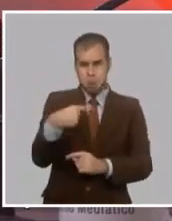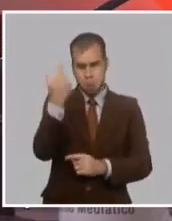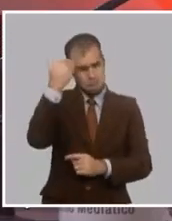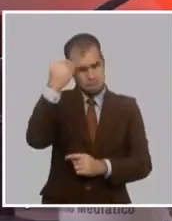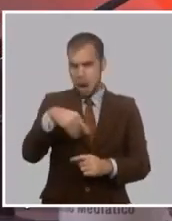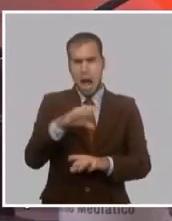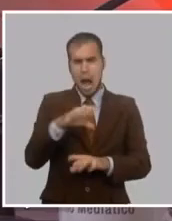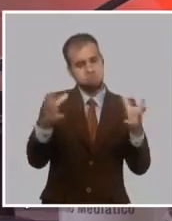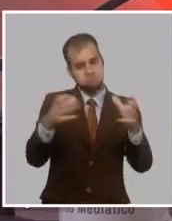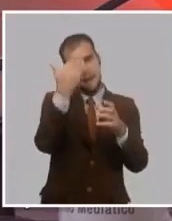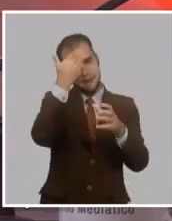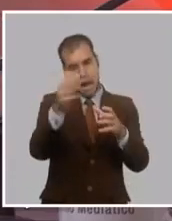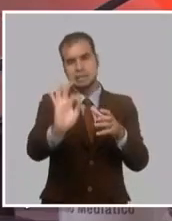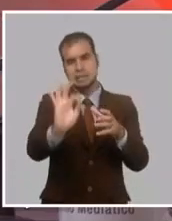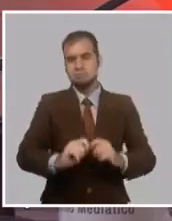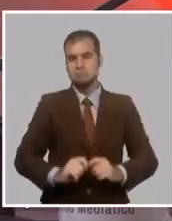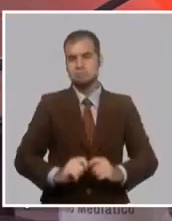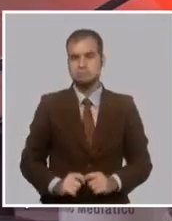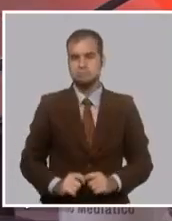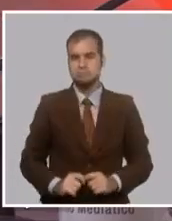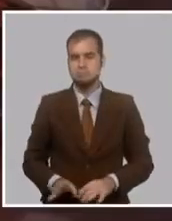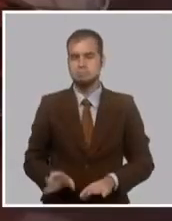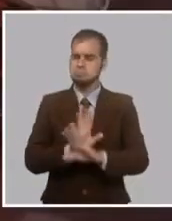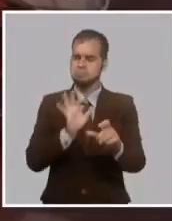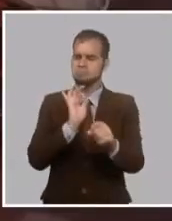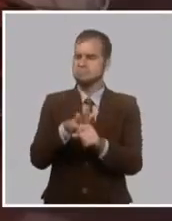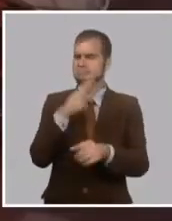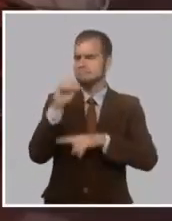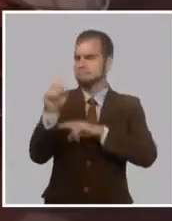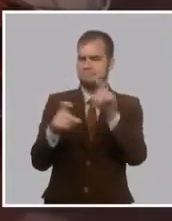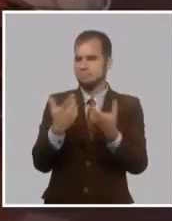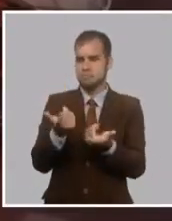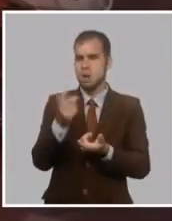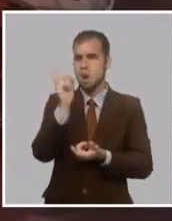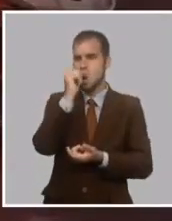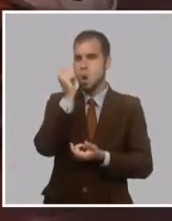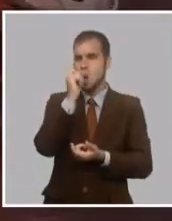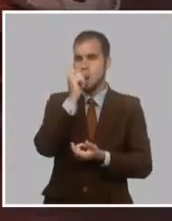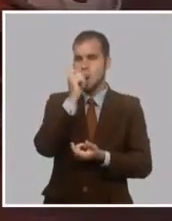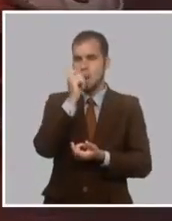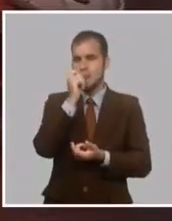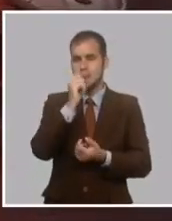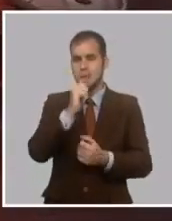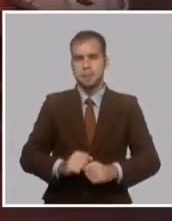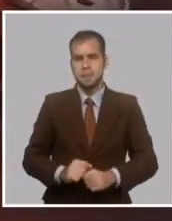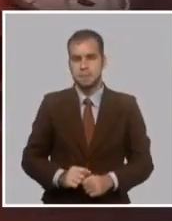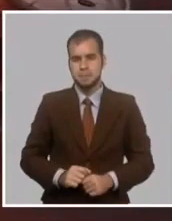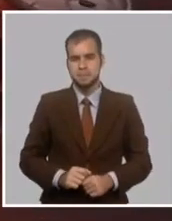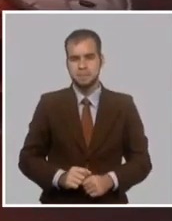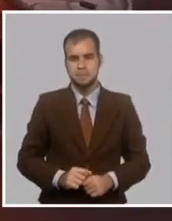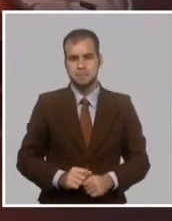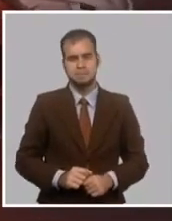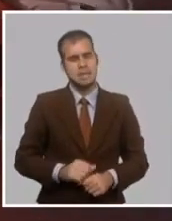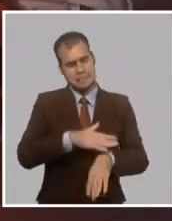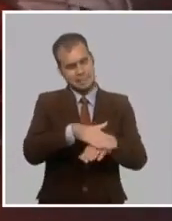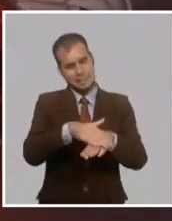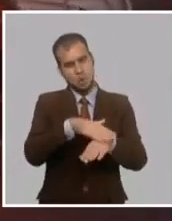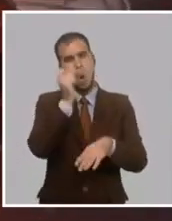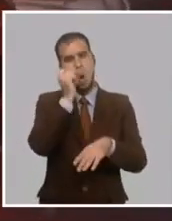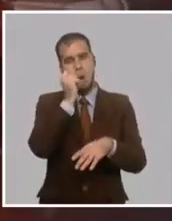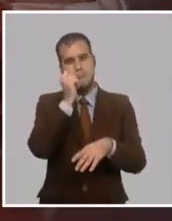Para Pedro Pablo Rodríguez,